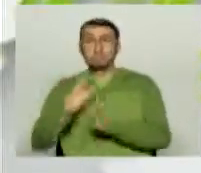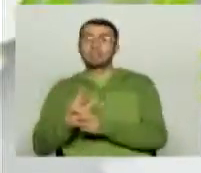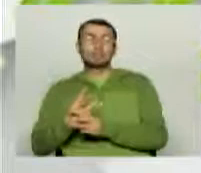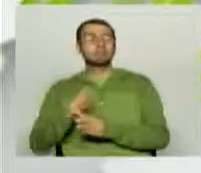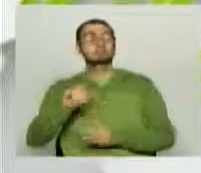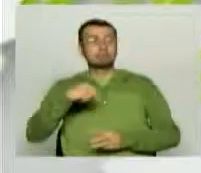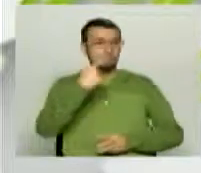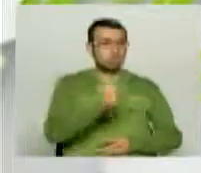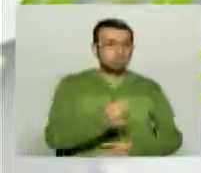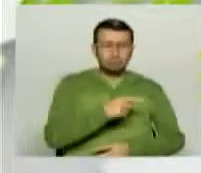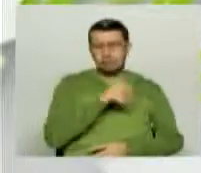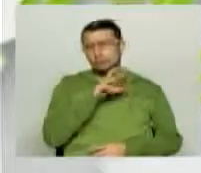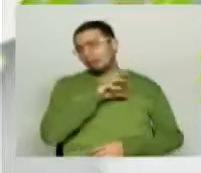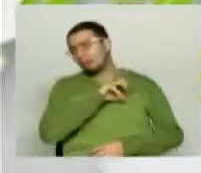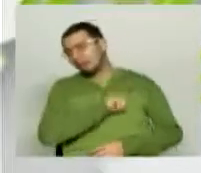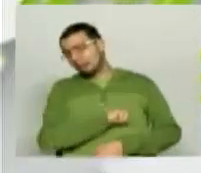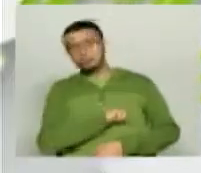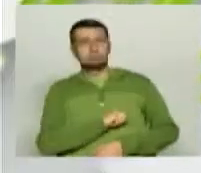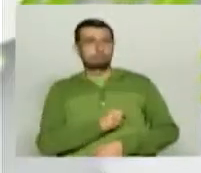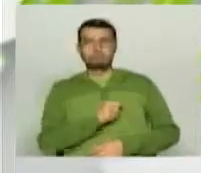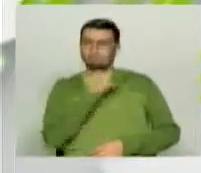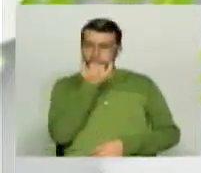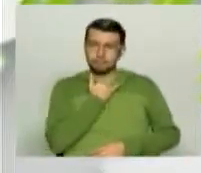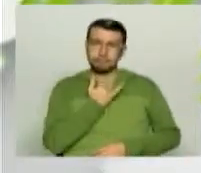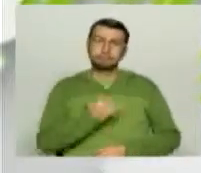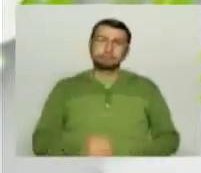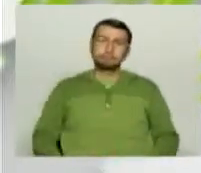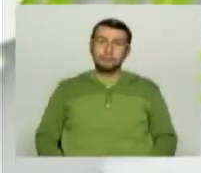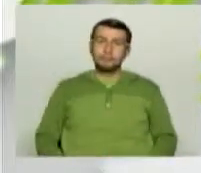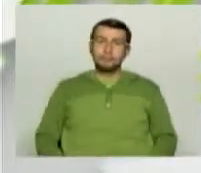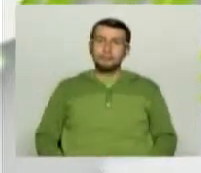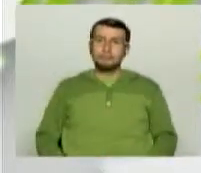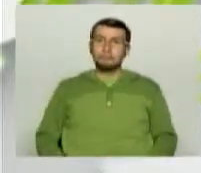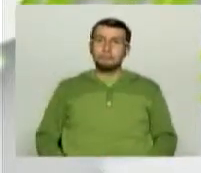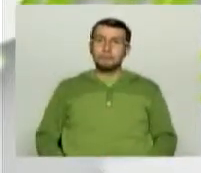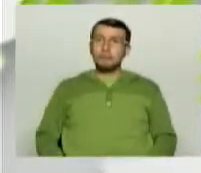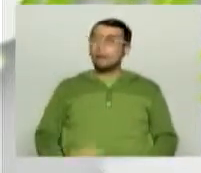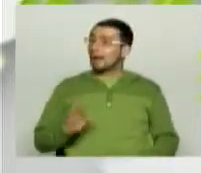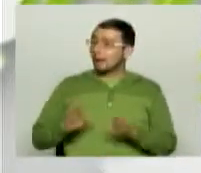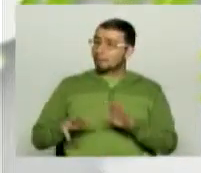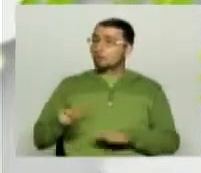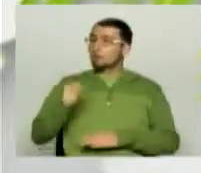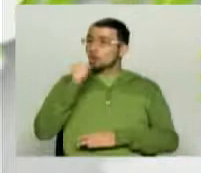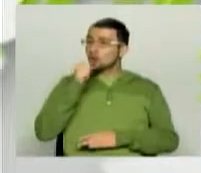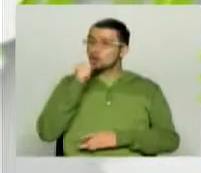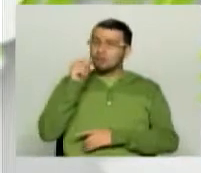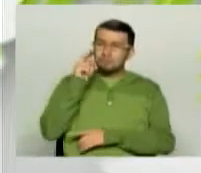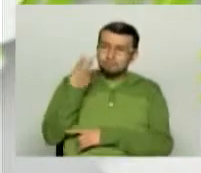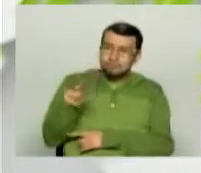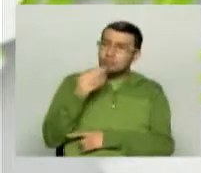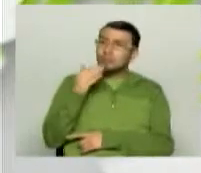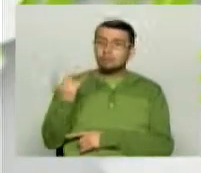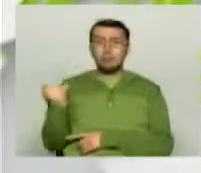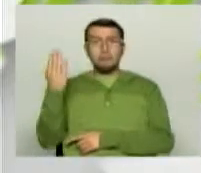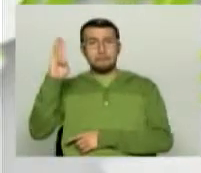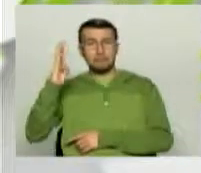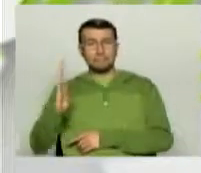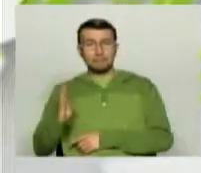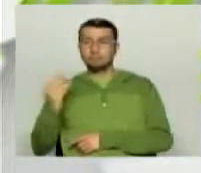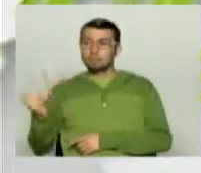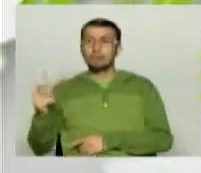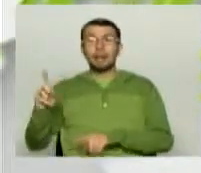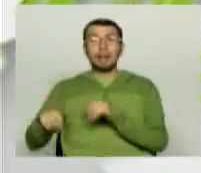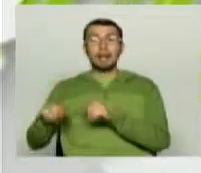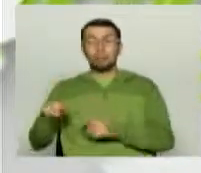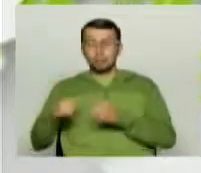otro día estamos hablando de muertos y eso es absolutamente absurdo. Bueno, hemos visto por las noticias que también en Brasil existen ciertos grupos